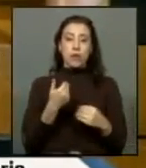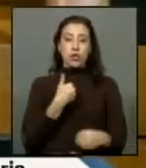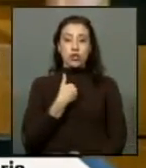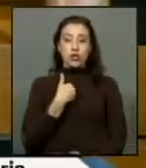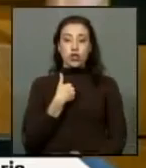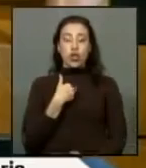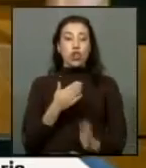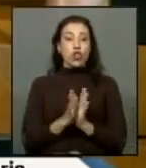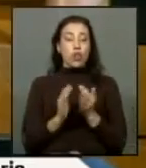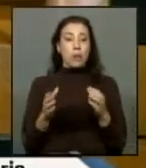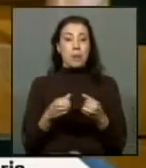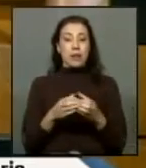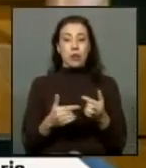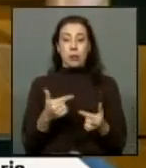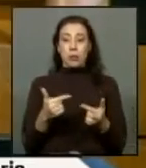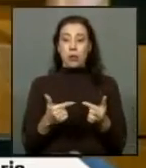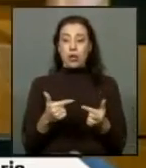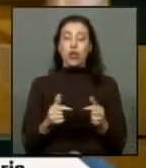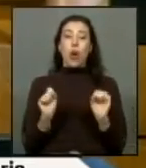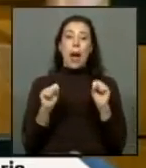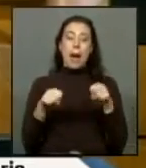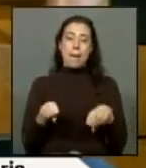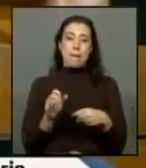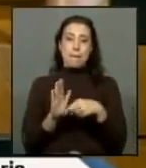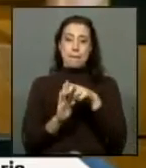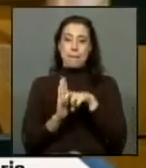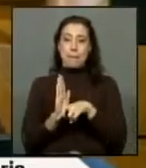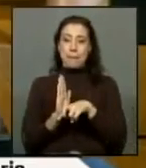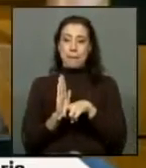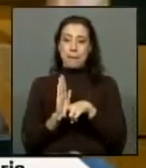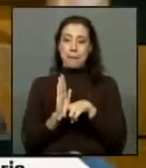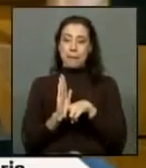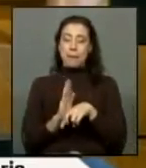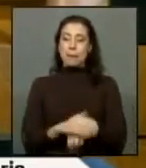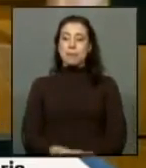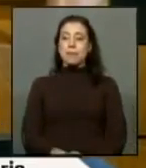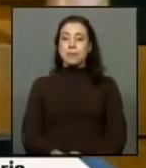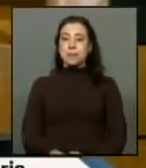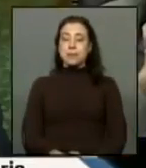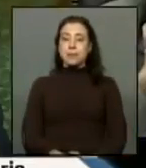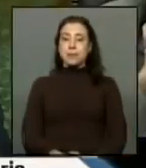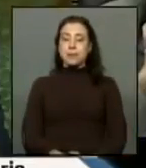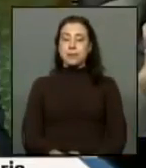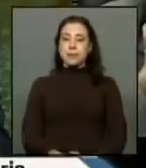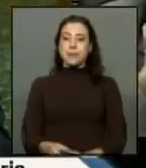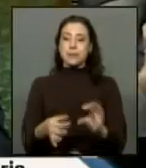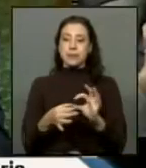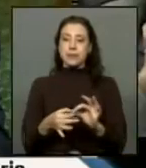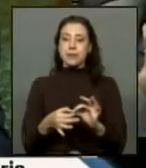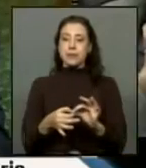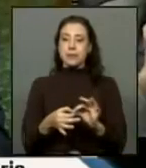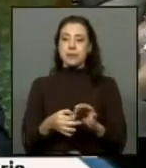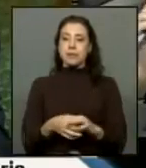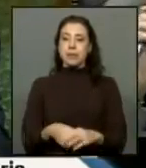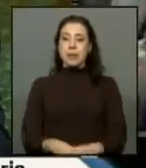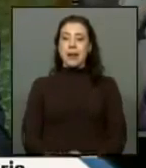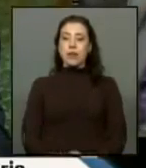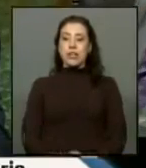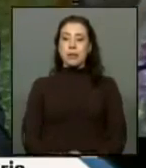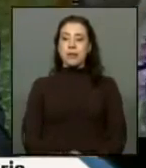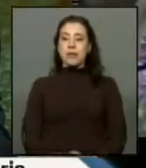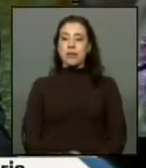y todo mi bancada vamos a aprobar este proyecto de ley señor presidente muchas gracias muchas gracias diputado señor Ojeda presidente